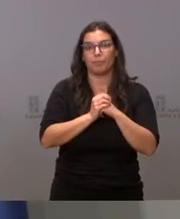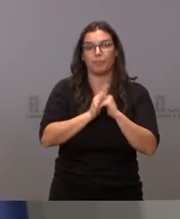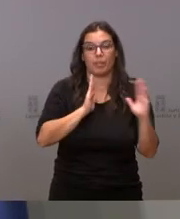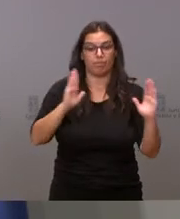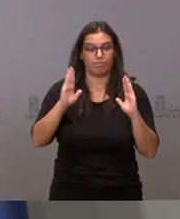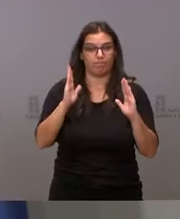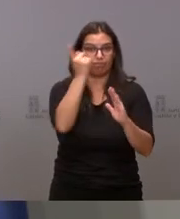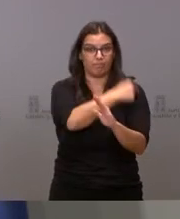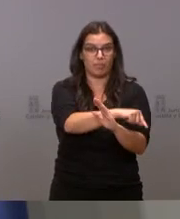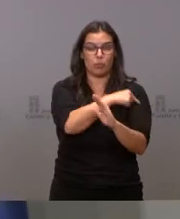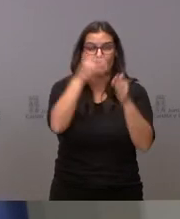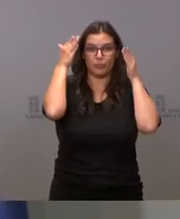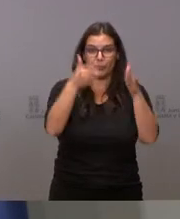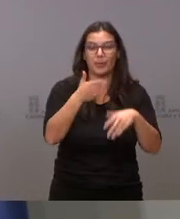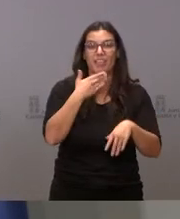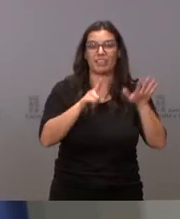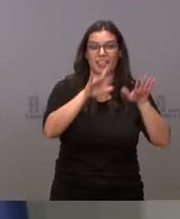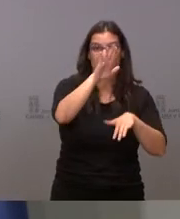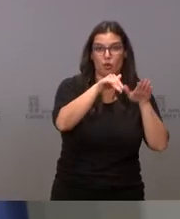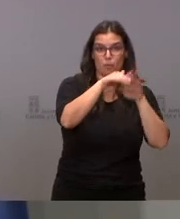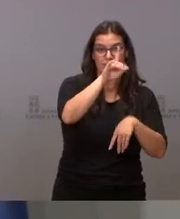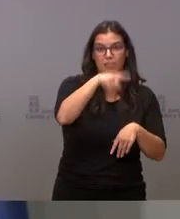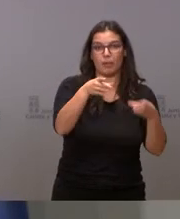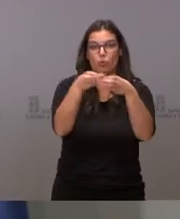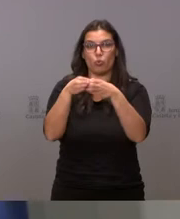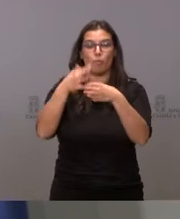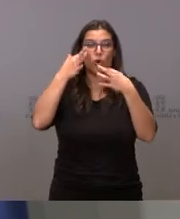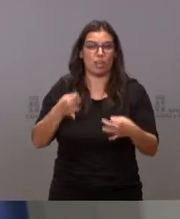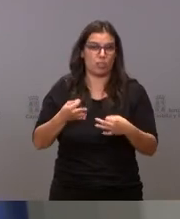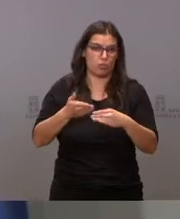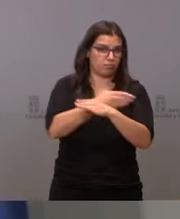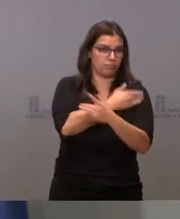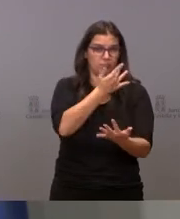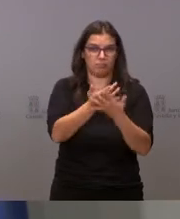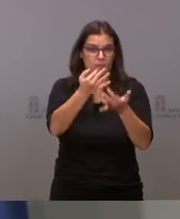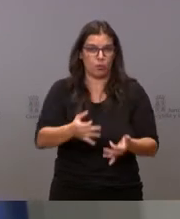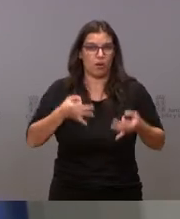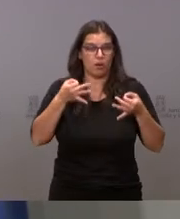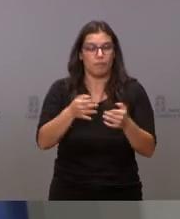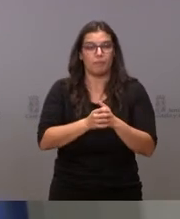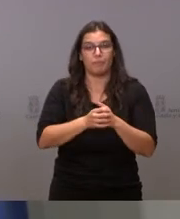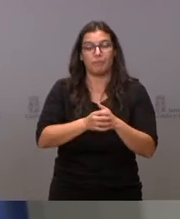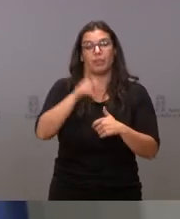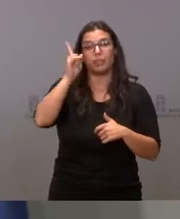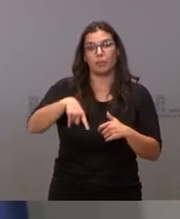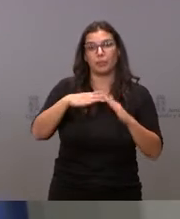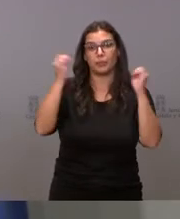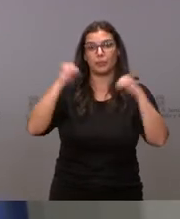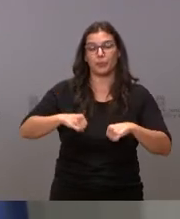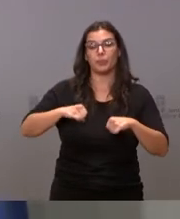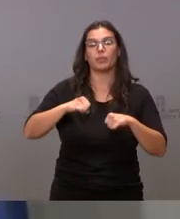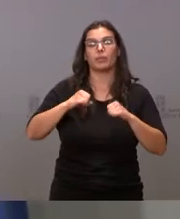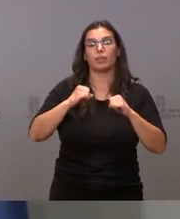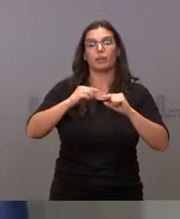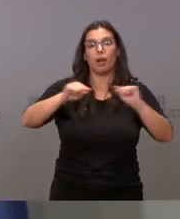centrar en los mayores de 65 y los grupos de riesgo predeterminados y que se aprueba en el contexto del acuerdo marco